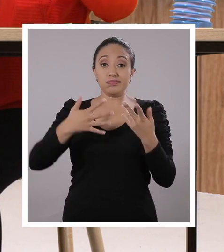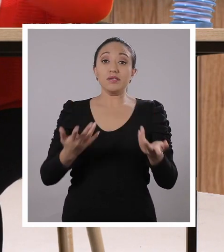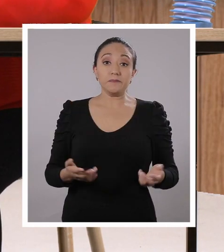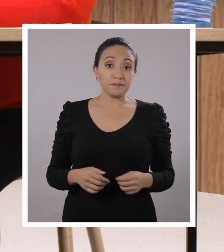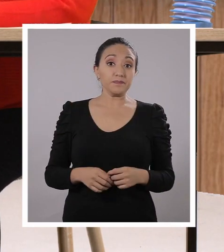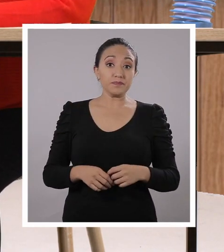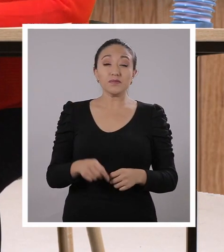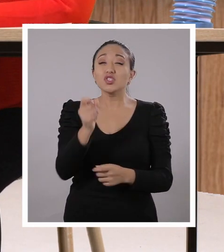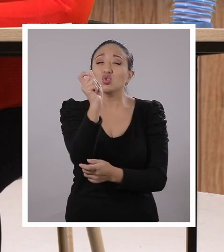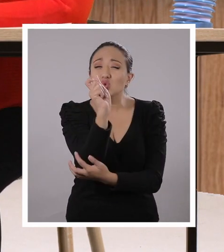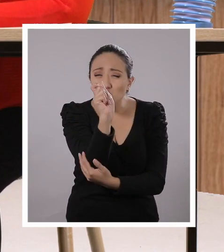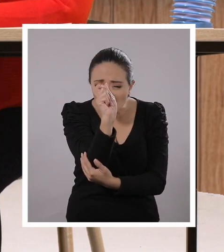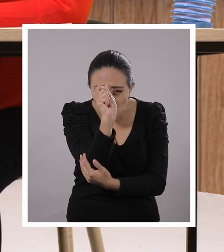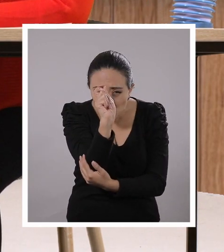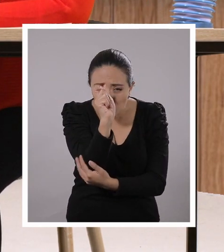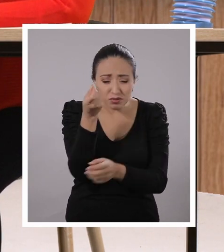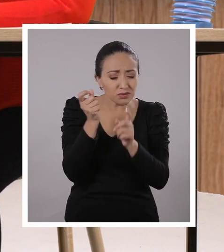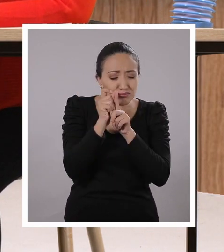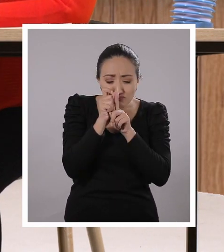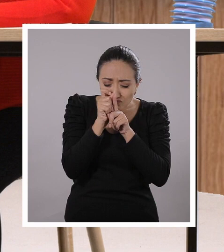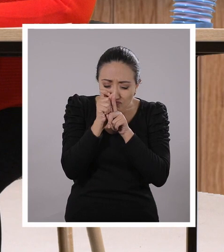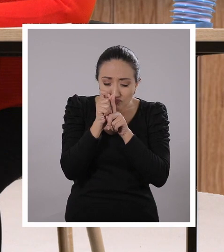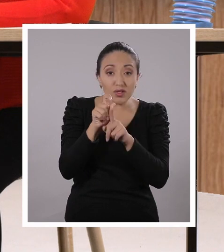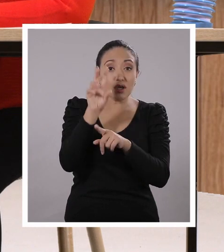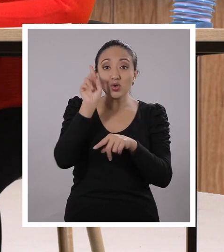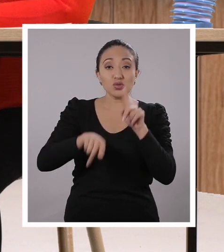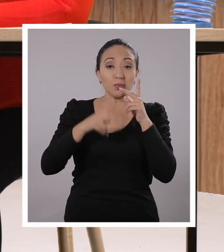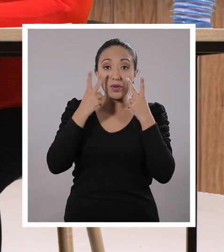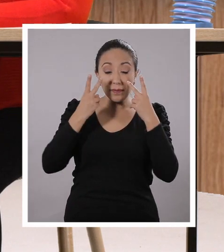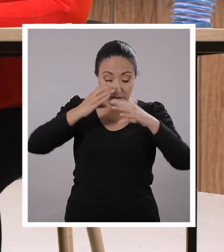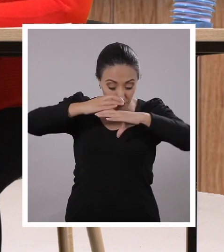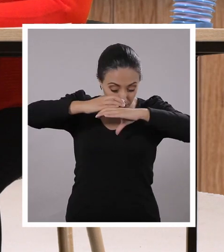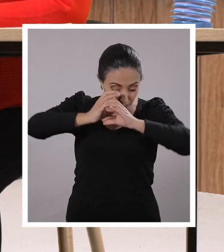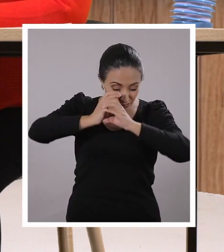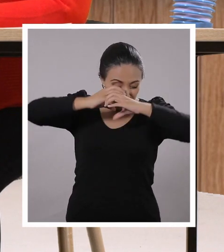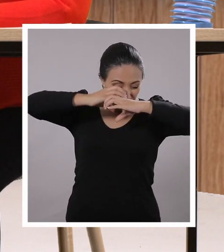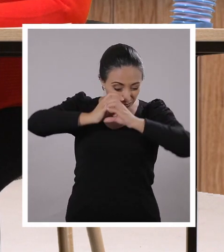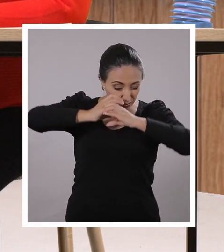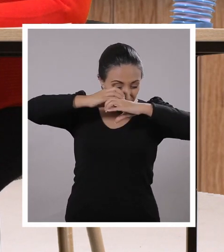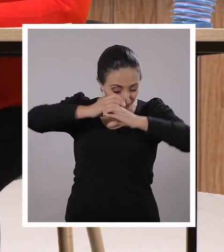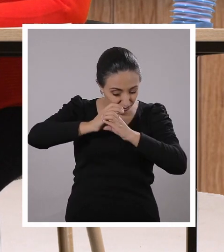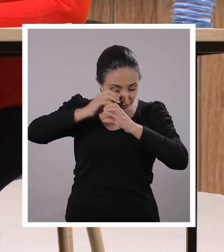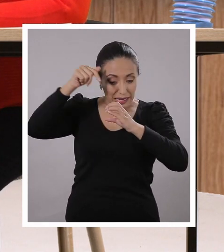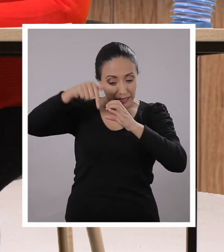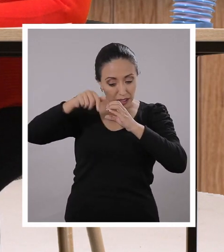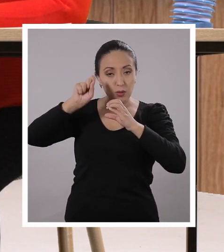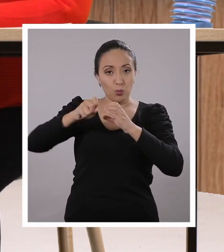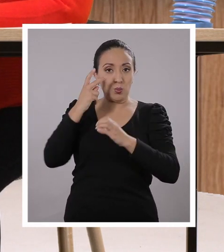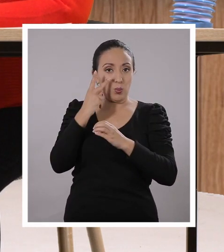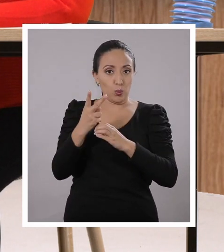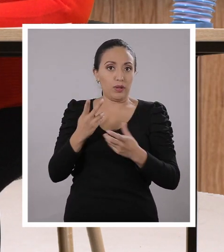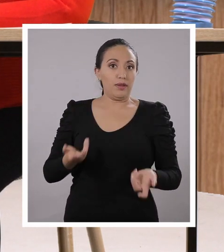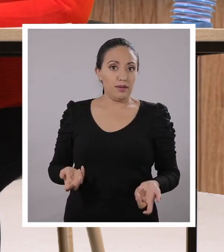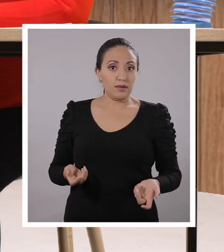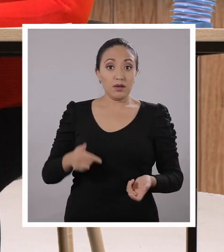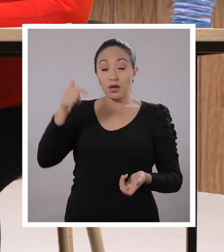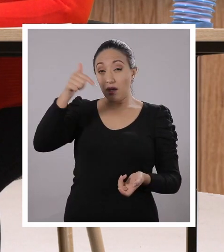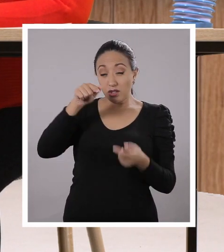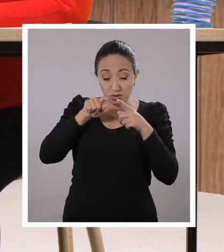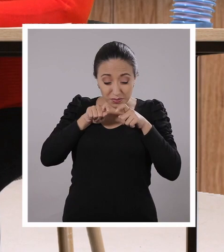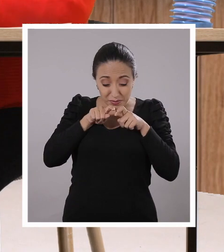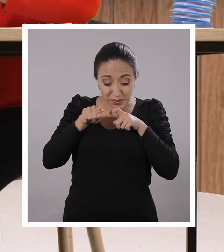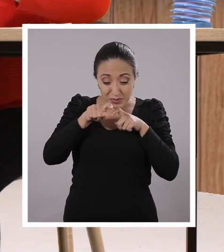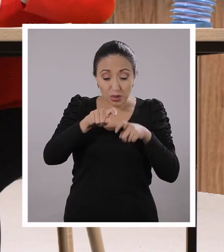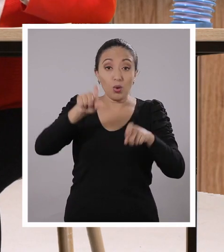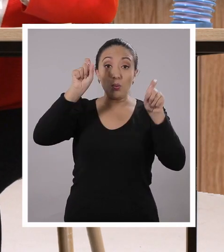y nosotros mismos. Además, son diminutos, son minúsculos, solo pueden verse a través de microscopio. Y estas bacterias,